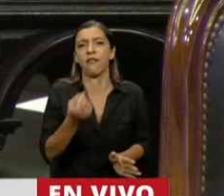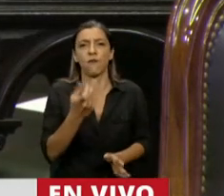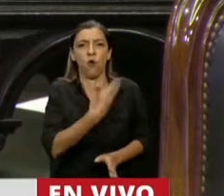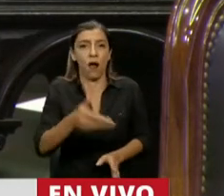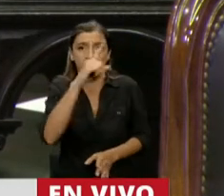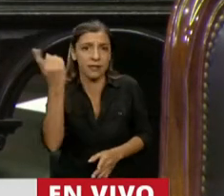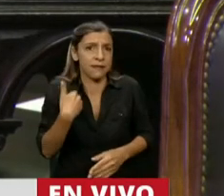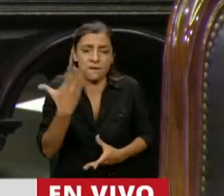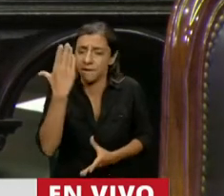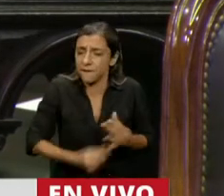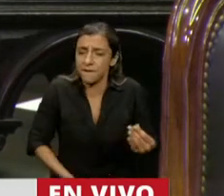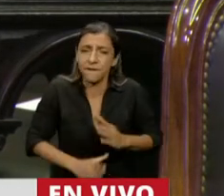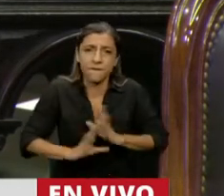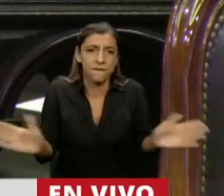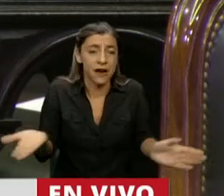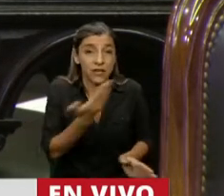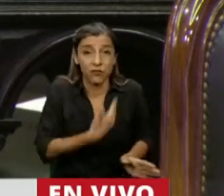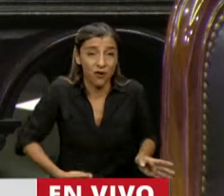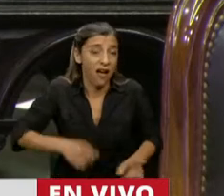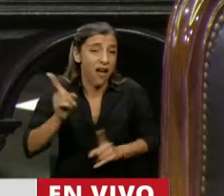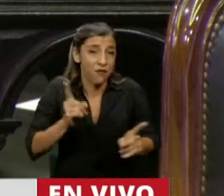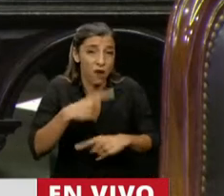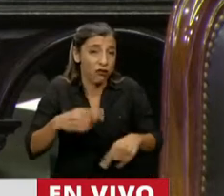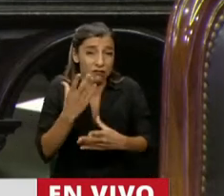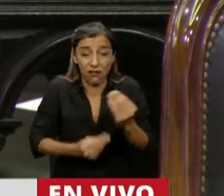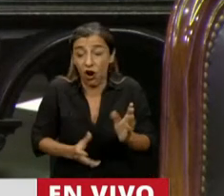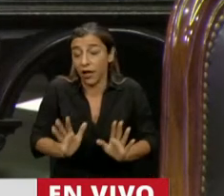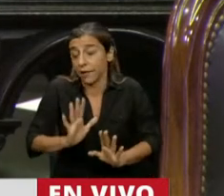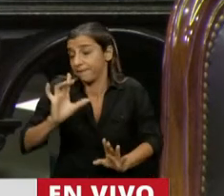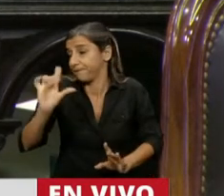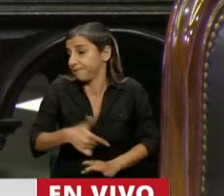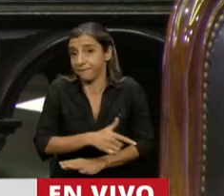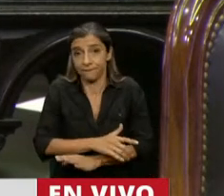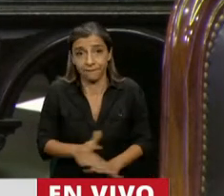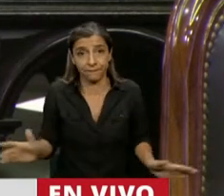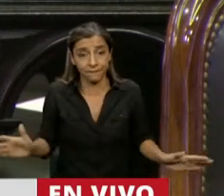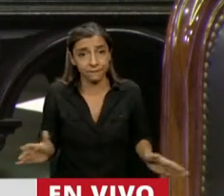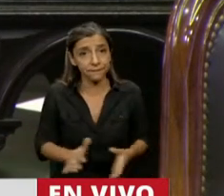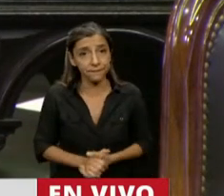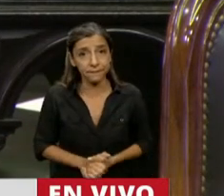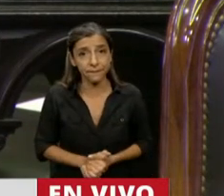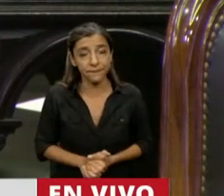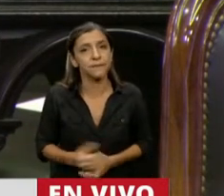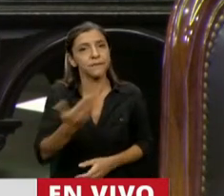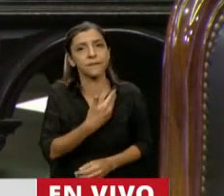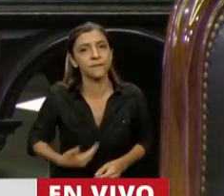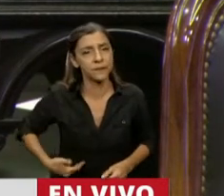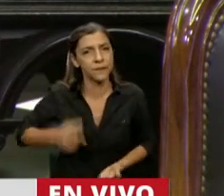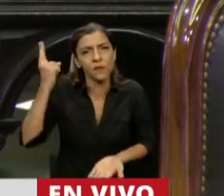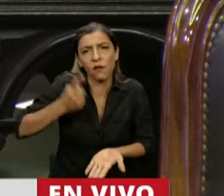Errores que en algunos casos han demostrado ser patéticos. Este gobierno ha tomado decisiones